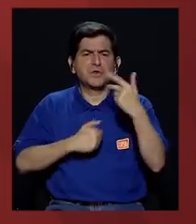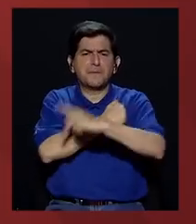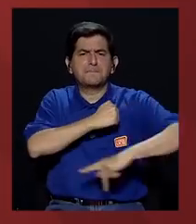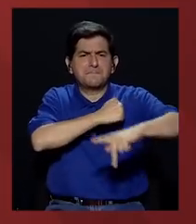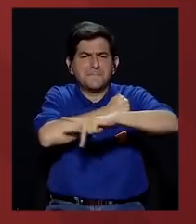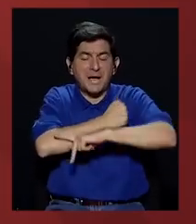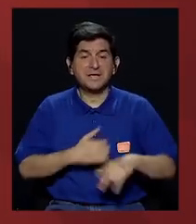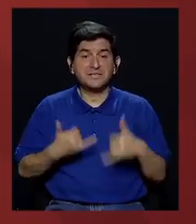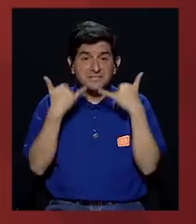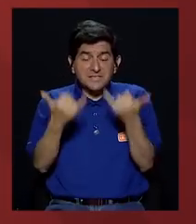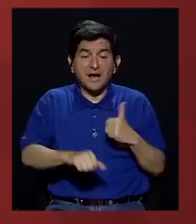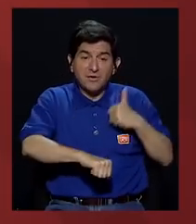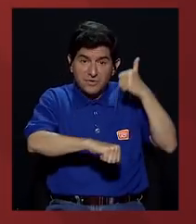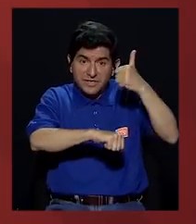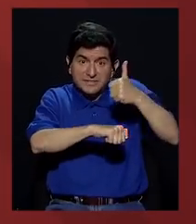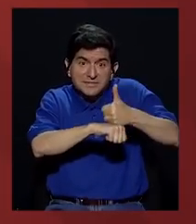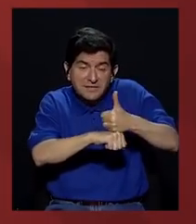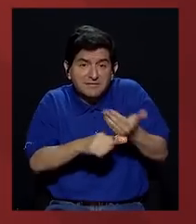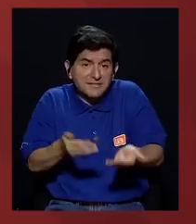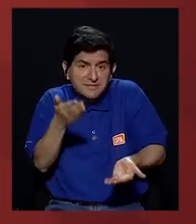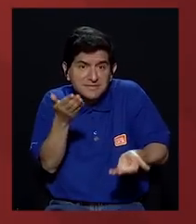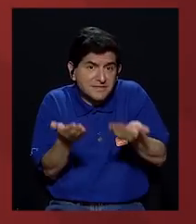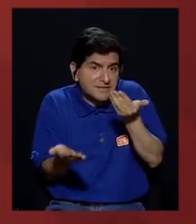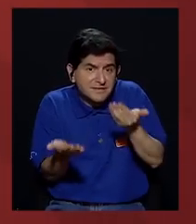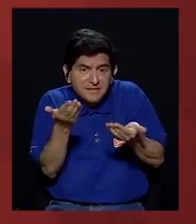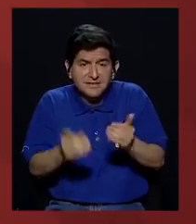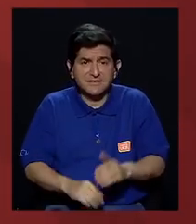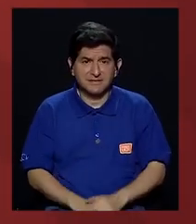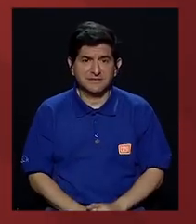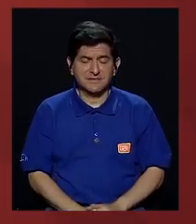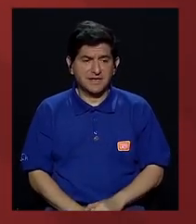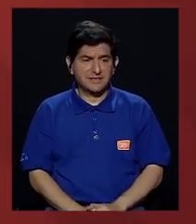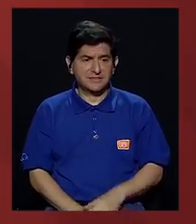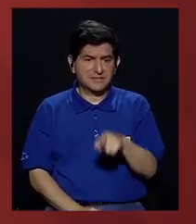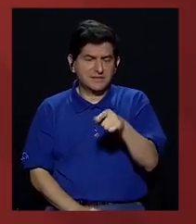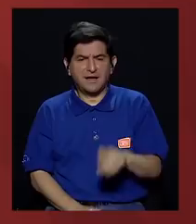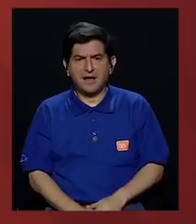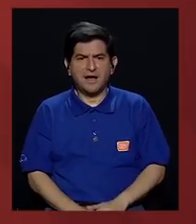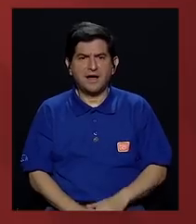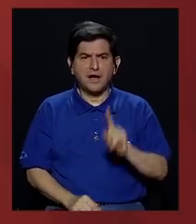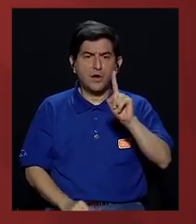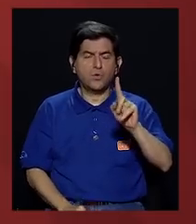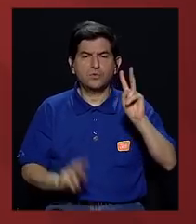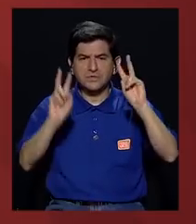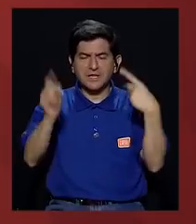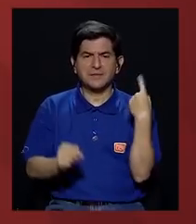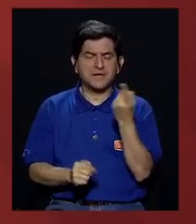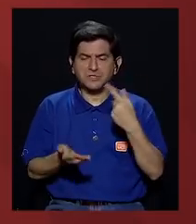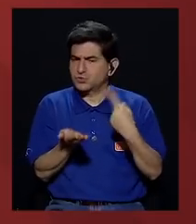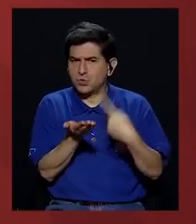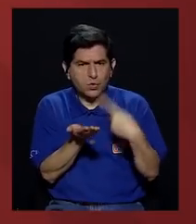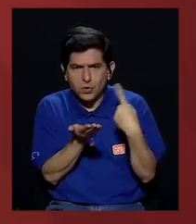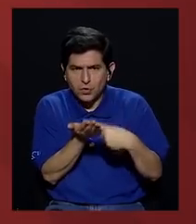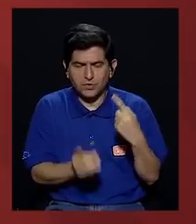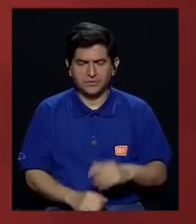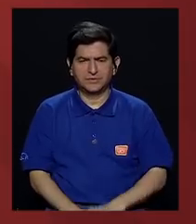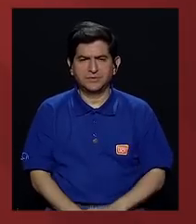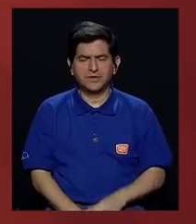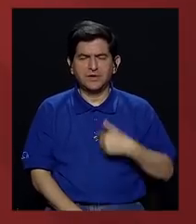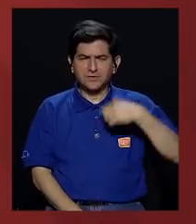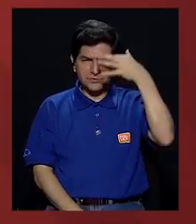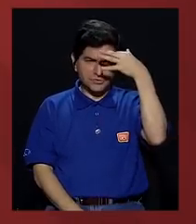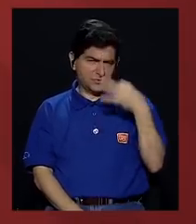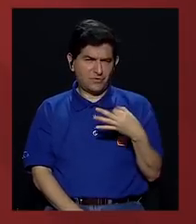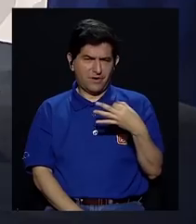tenemos como país y que en este momento determinado de alguna manera han dado vuelta atrás para poner un solo tema sobre la mesa? Yo creo que hay